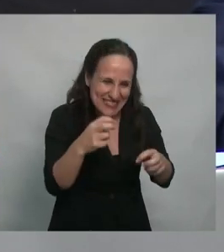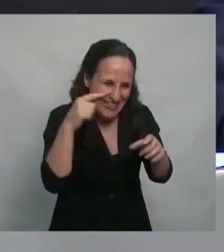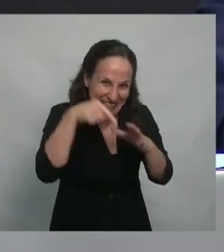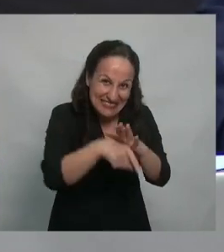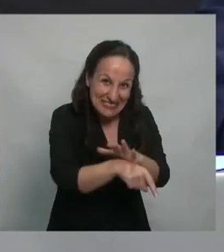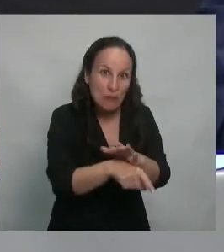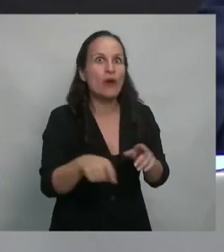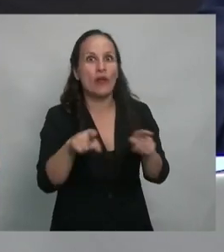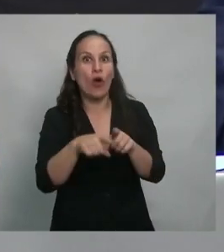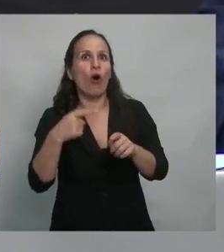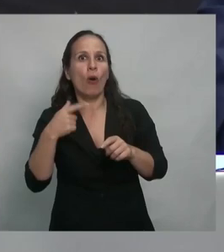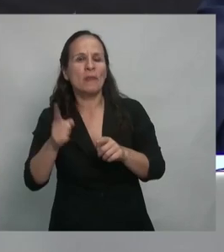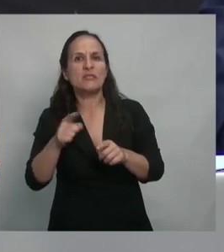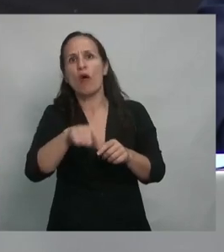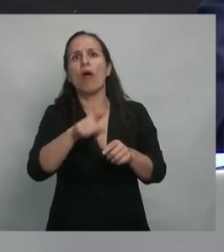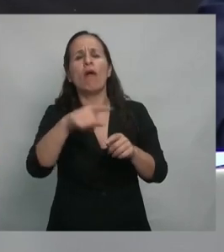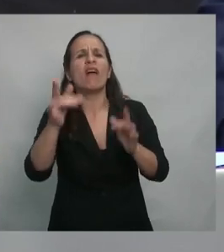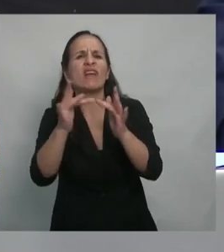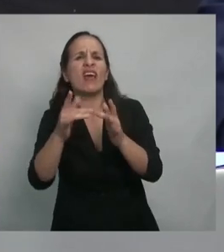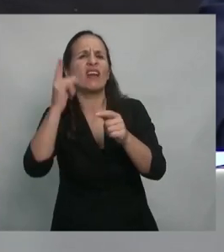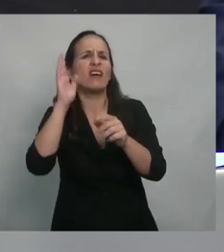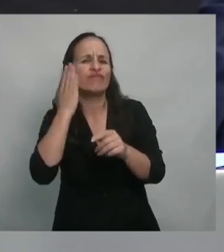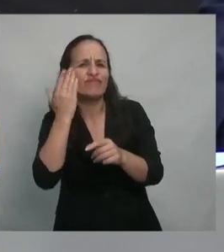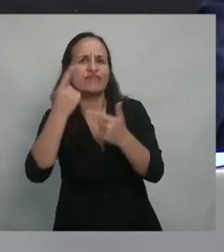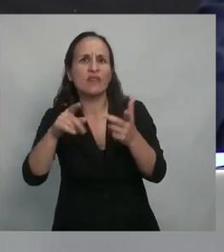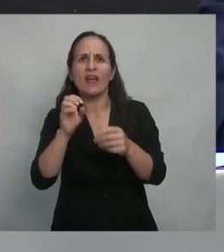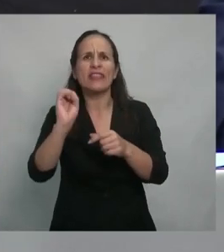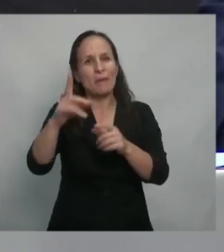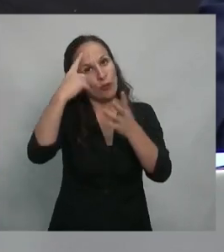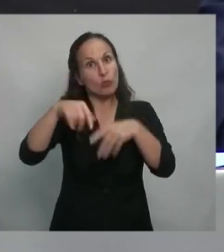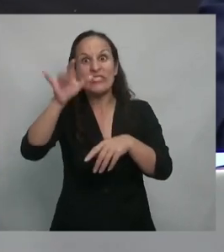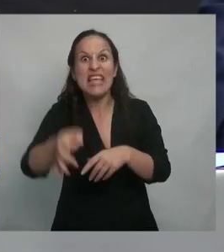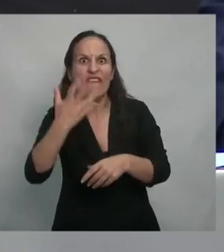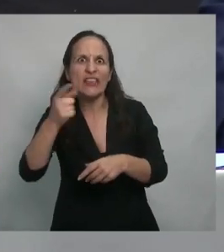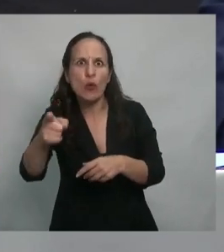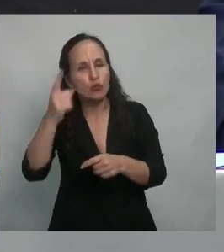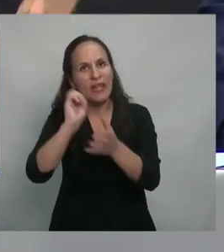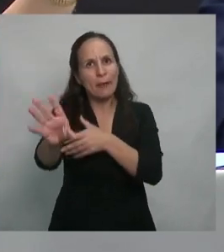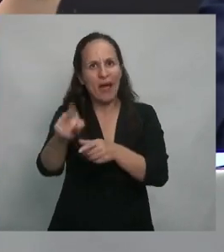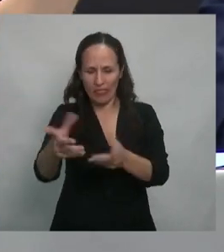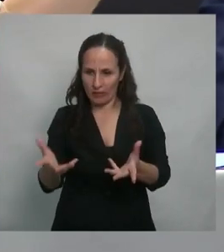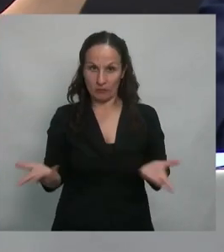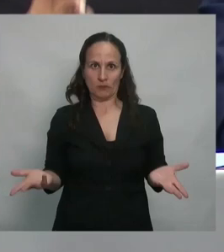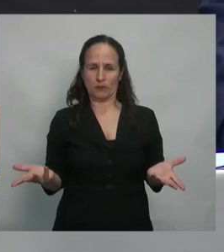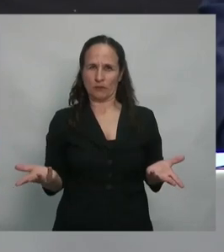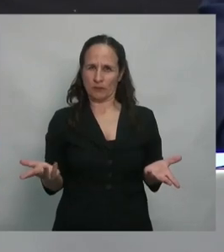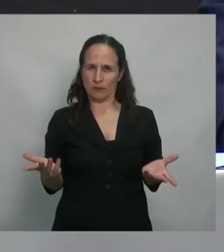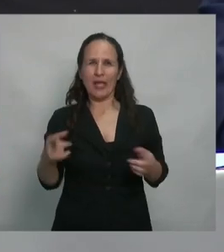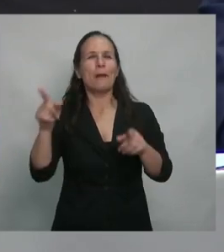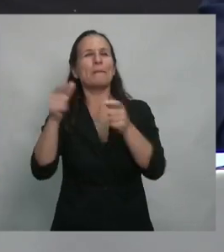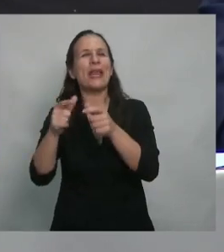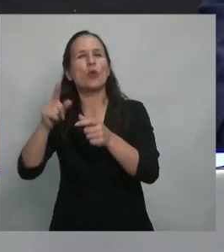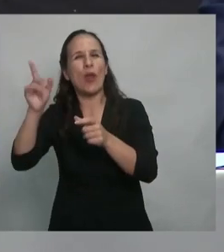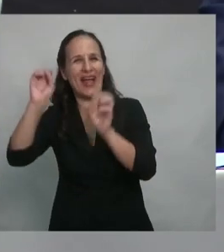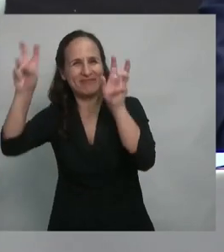computadora lo que vos querés escuchar y lo que te gusta a vos. Decime, es cierto que ya no es como en la vida de los otros